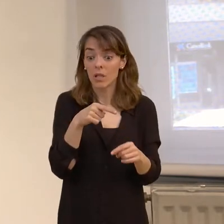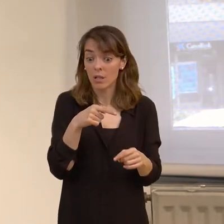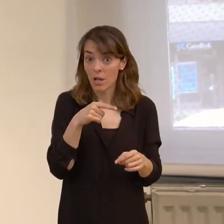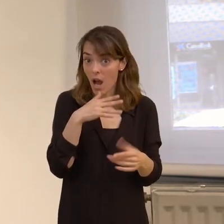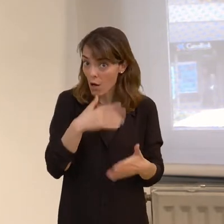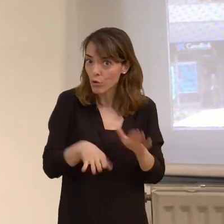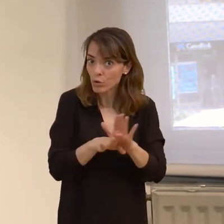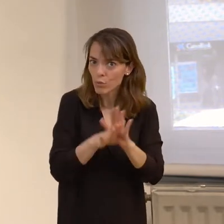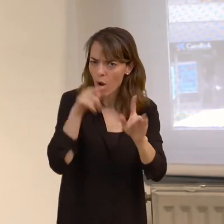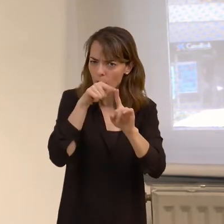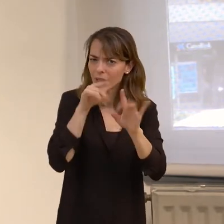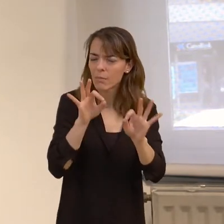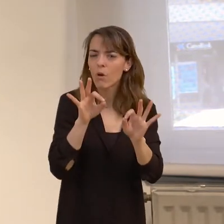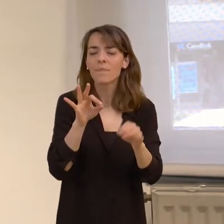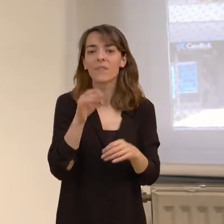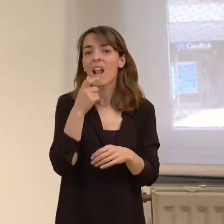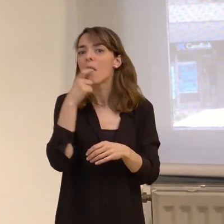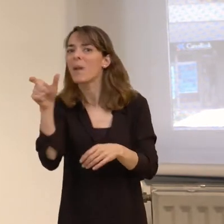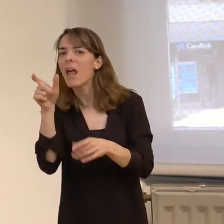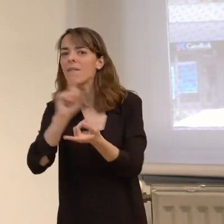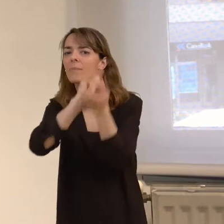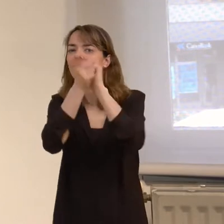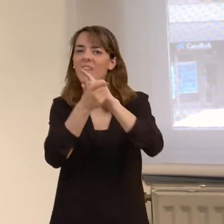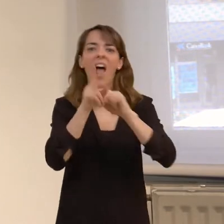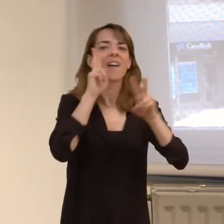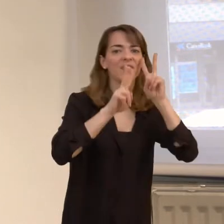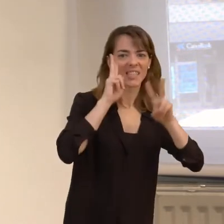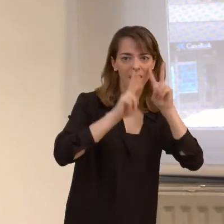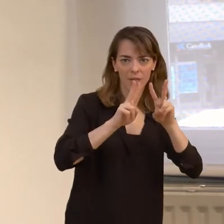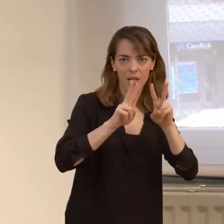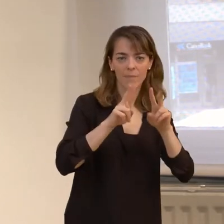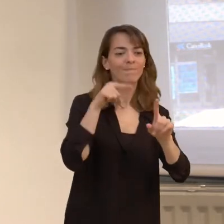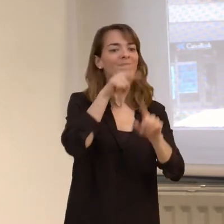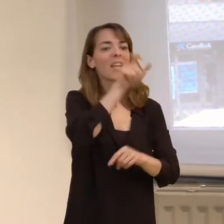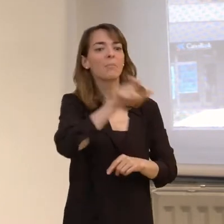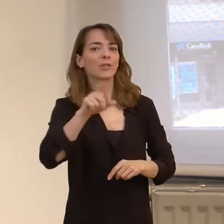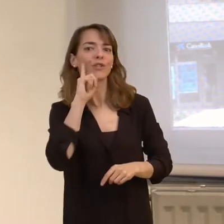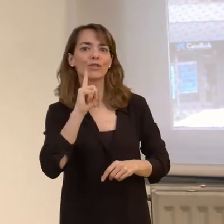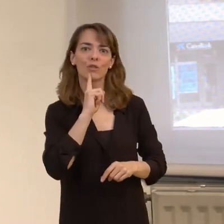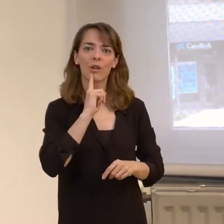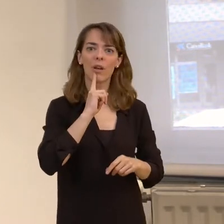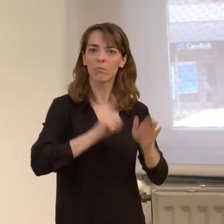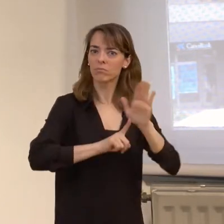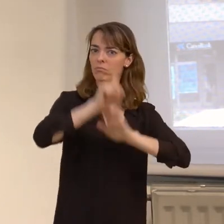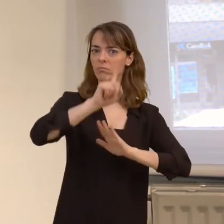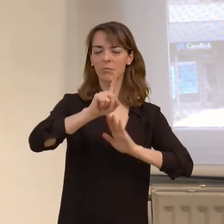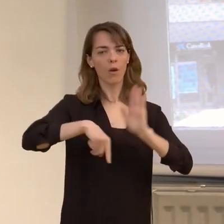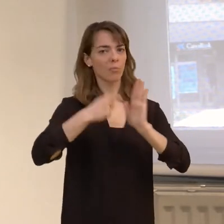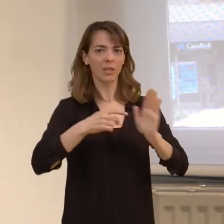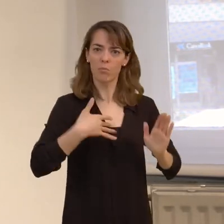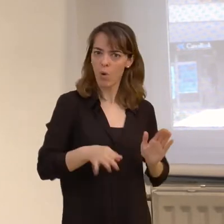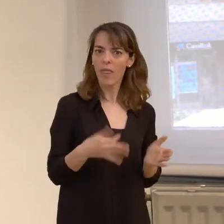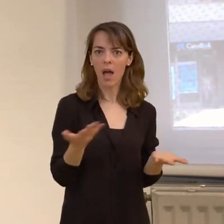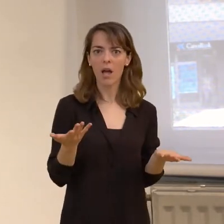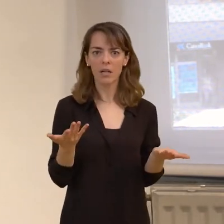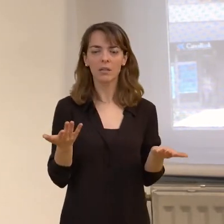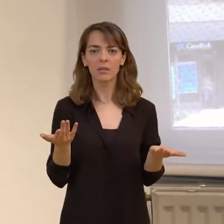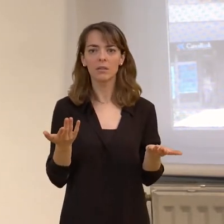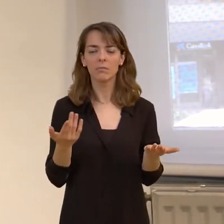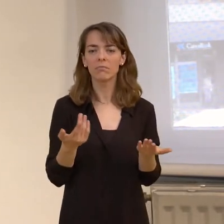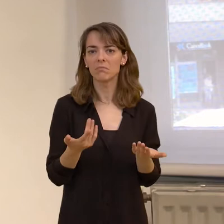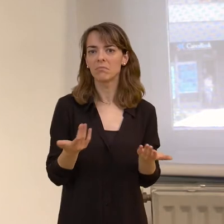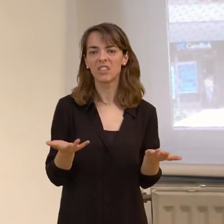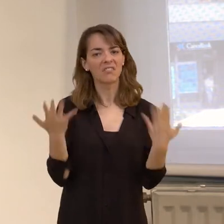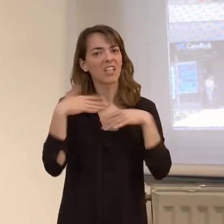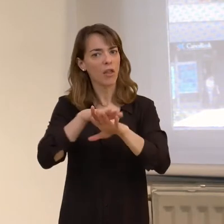sido y sigue siendo es hacer visible la palabra para que las personas sordas puedan desarrollarse plenamente, puedan participar de la plena